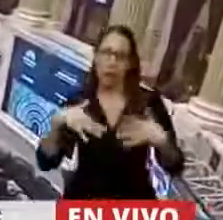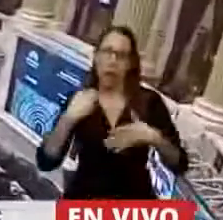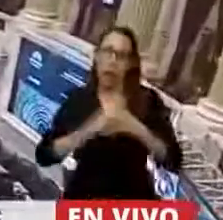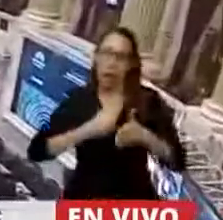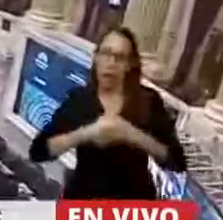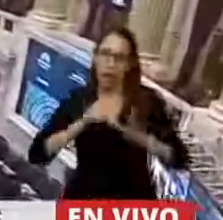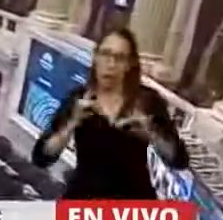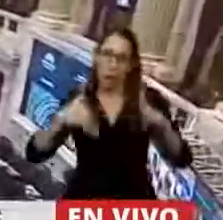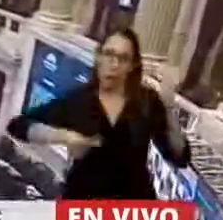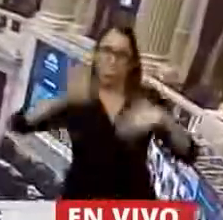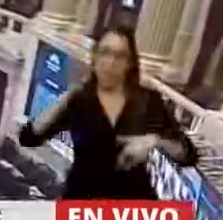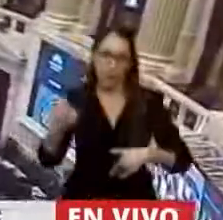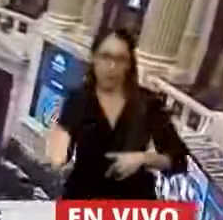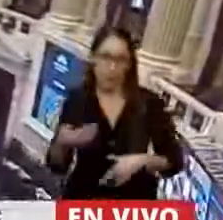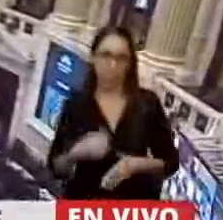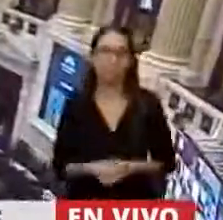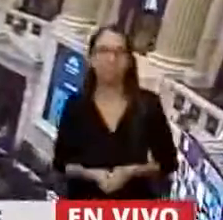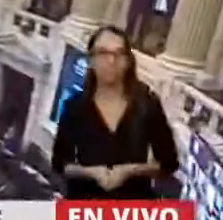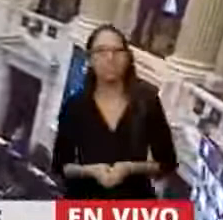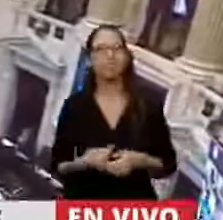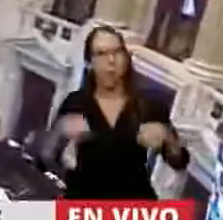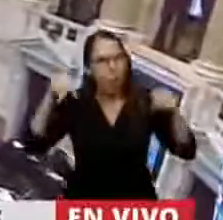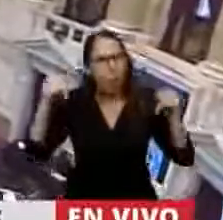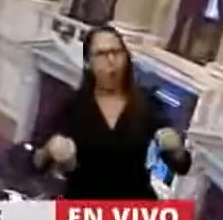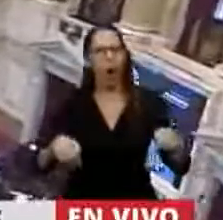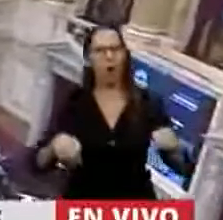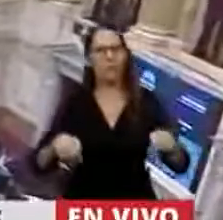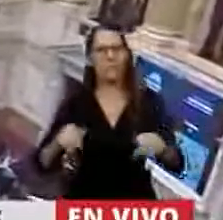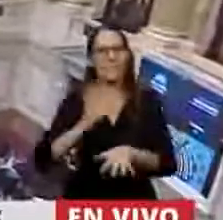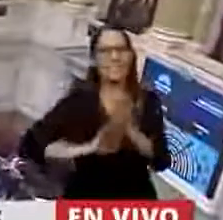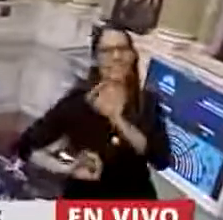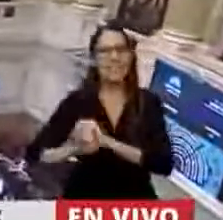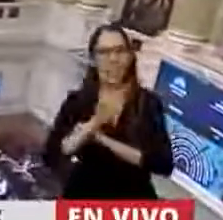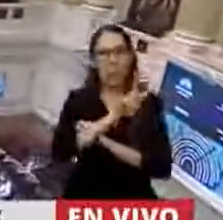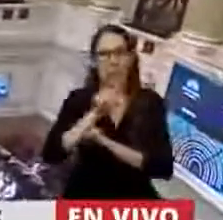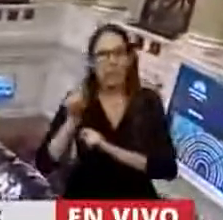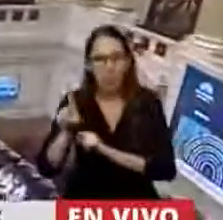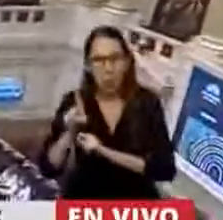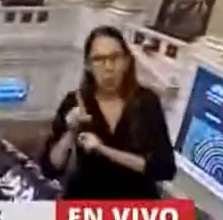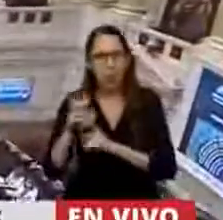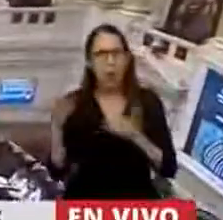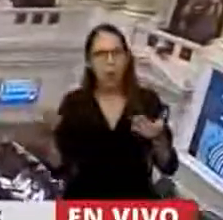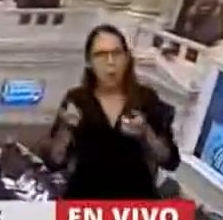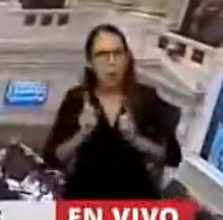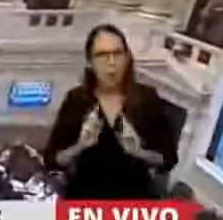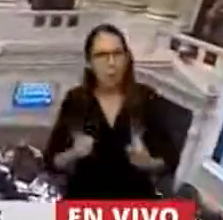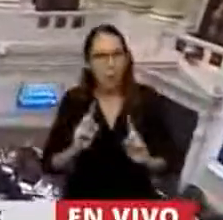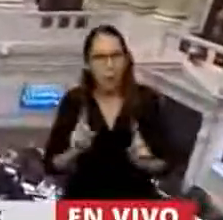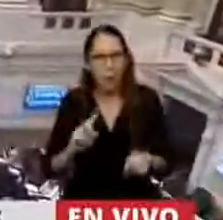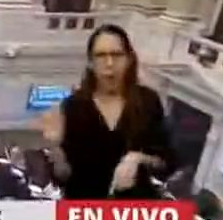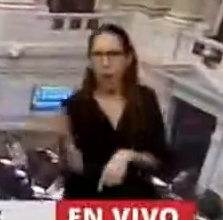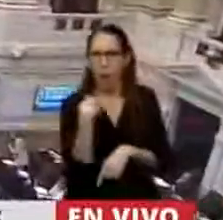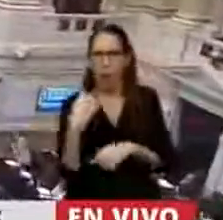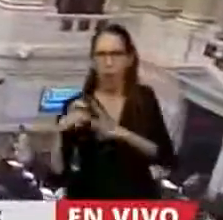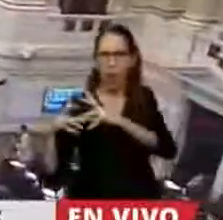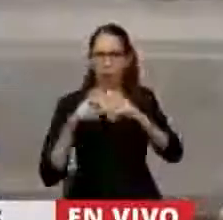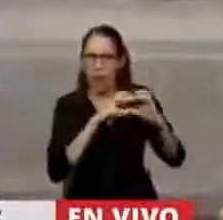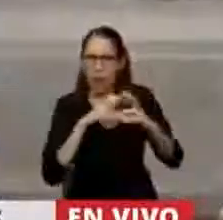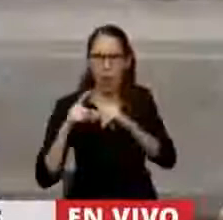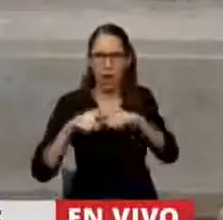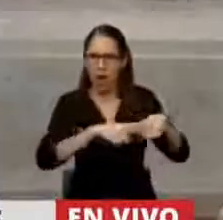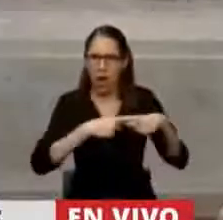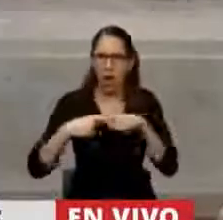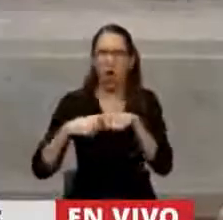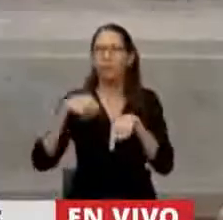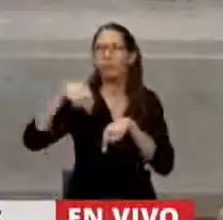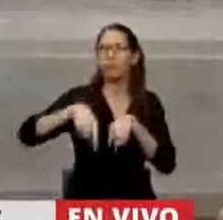Por eso, todavía hoy, en pleno siglo XXI, estamos discutiendo si este Congreso